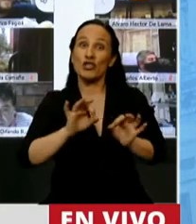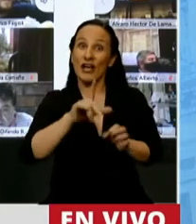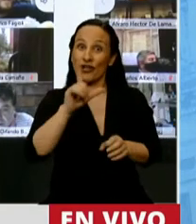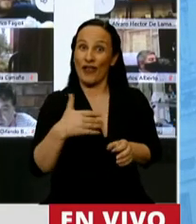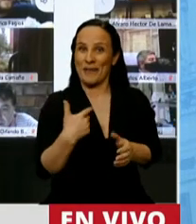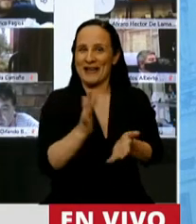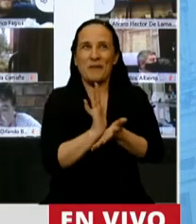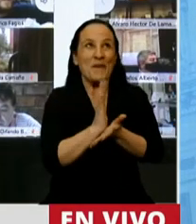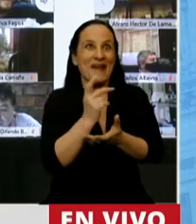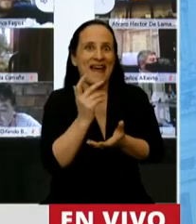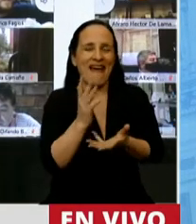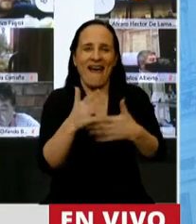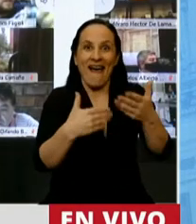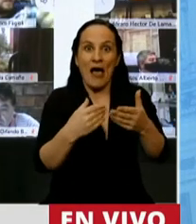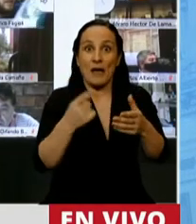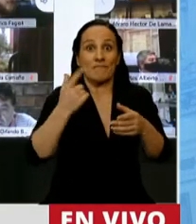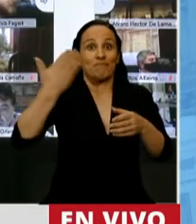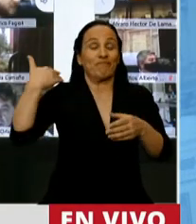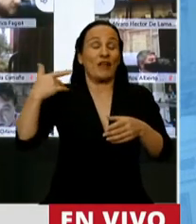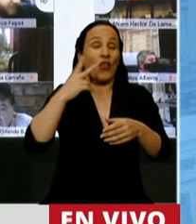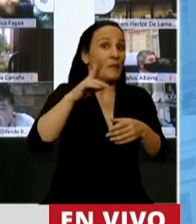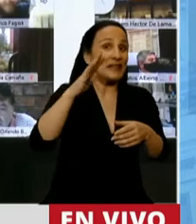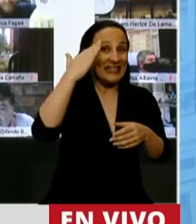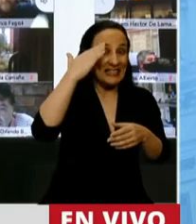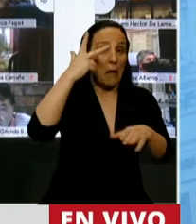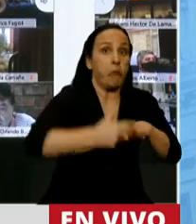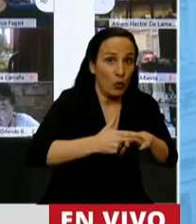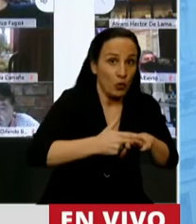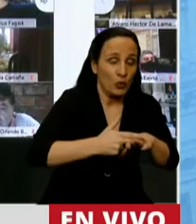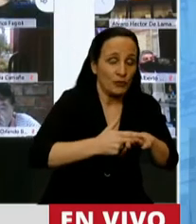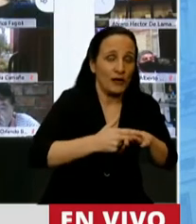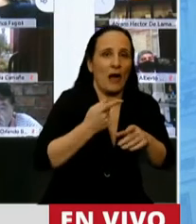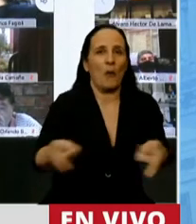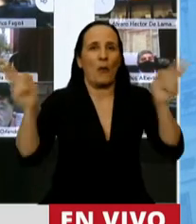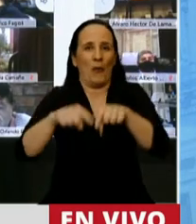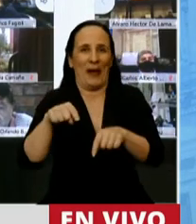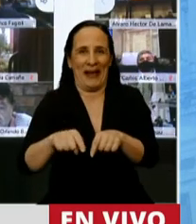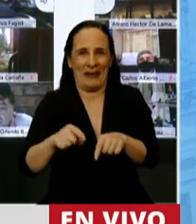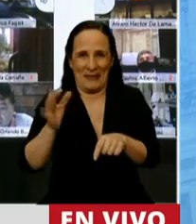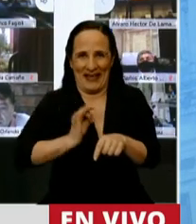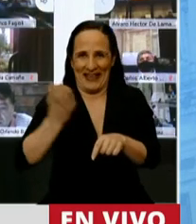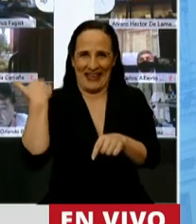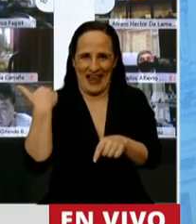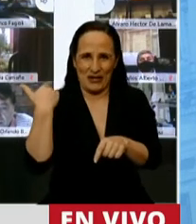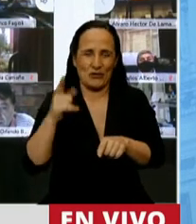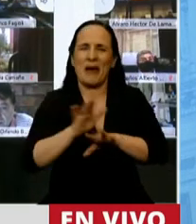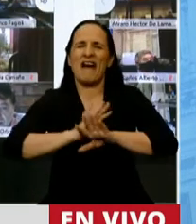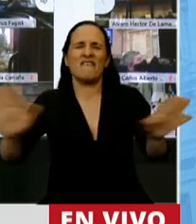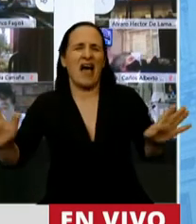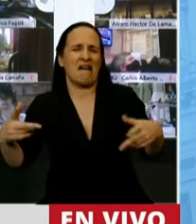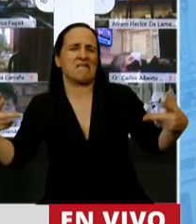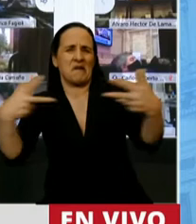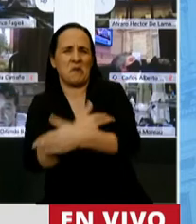inconcluso en diciembre de 2015 y abandonar, espero que para siempre, el camino del neoliberalismo, del